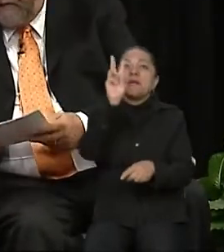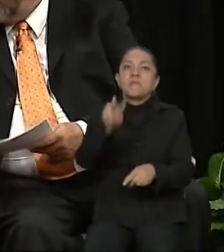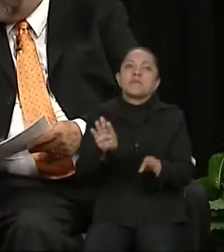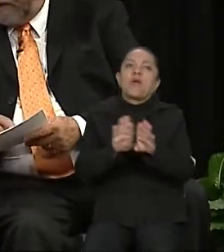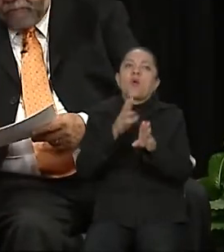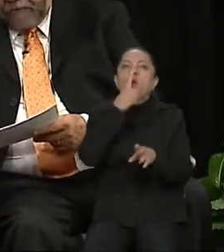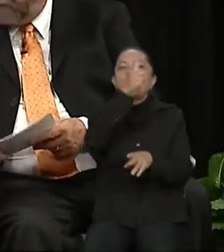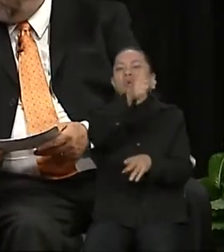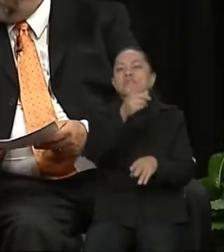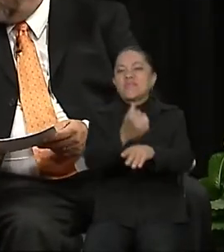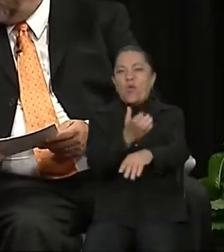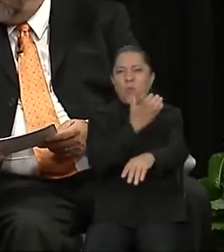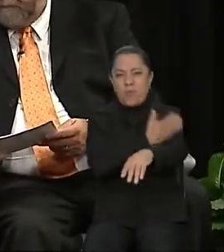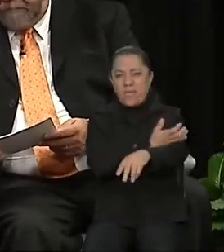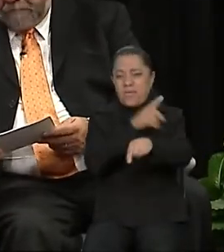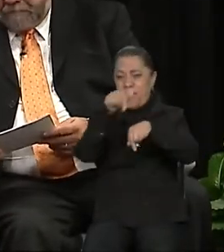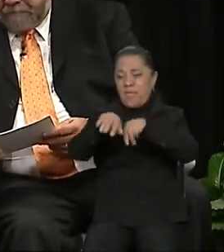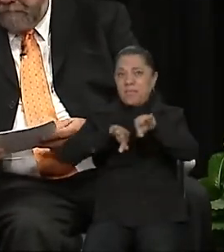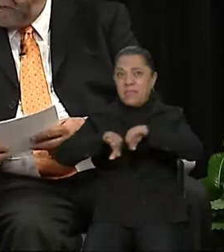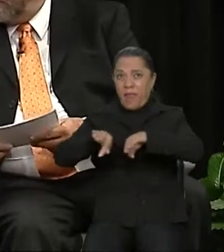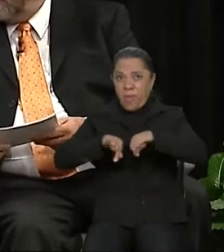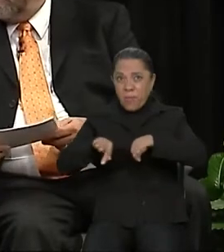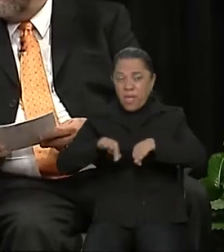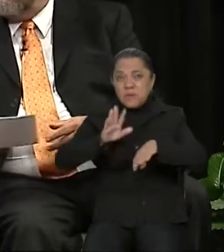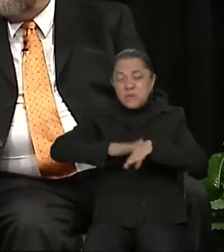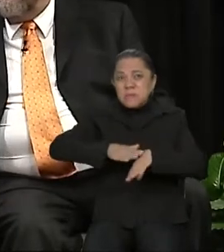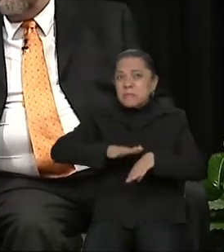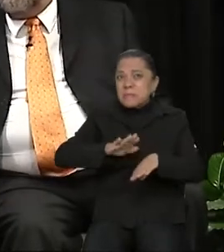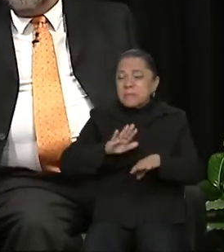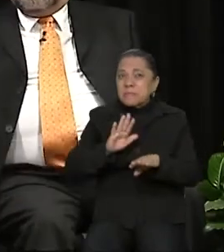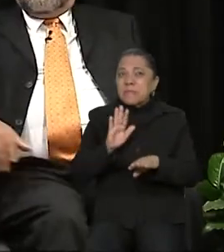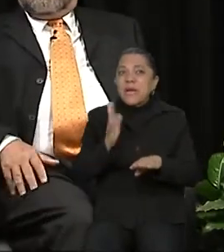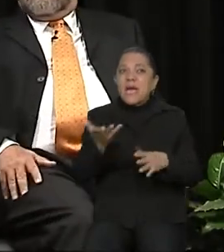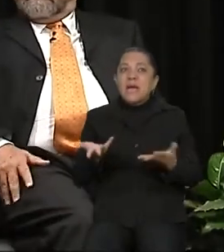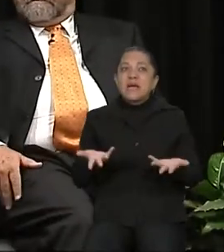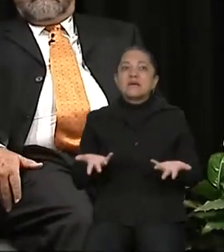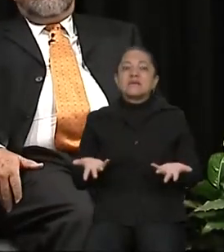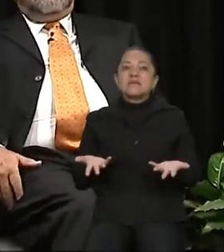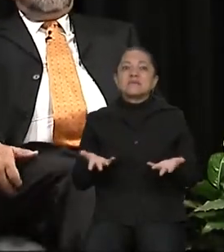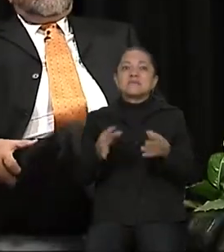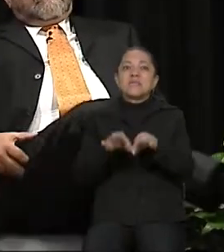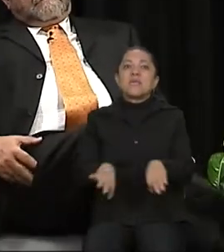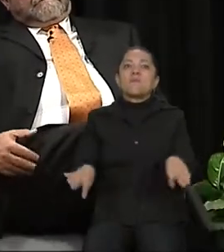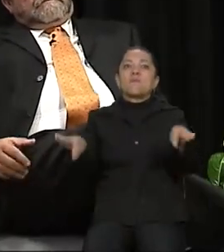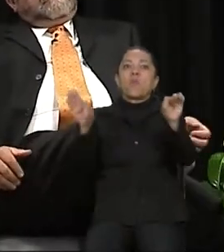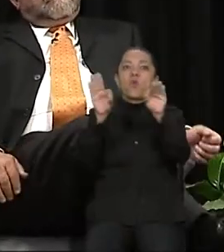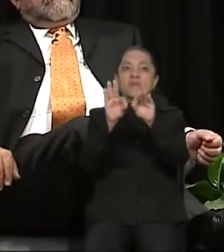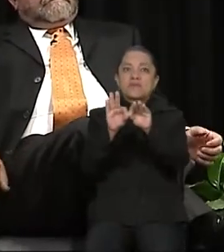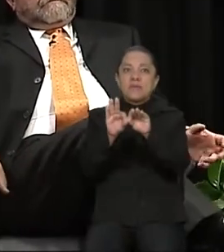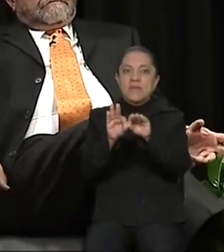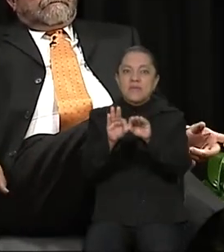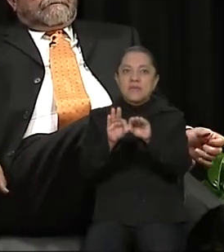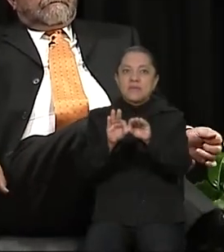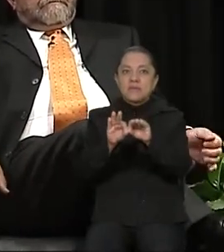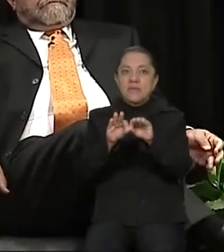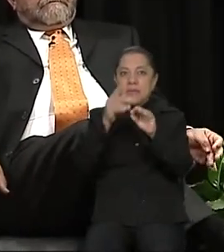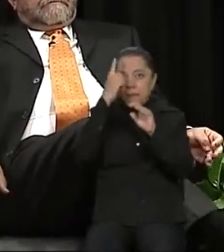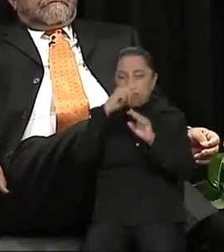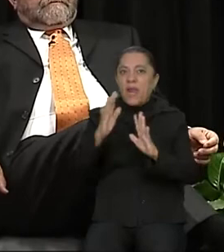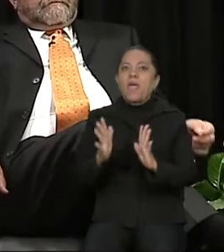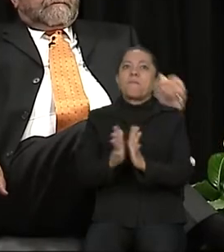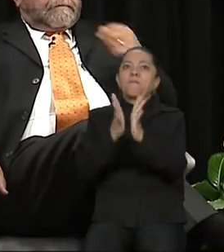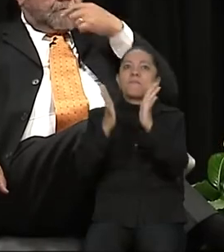ejercicio más que nada por parte de participación democrática.